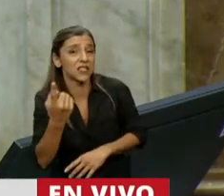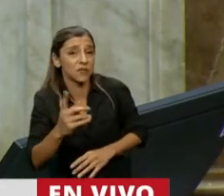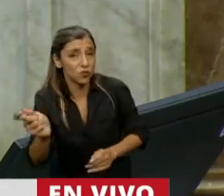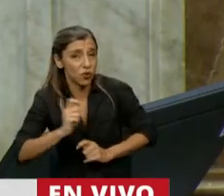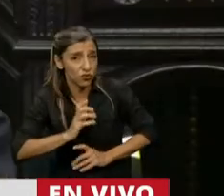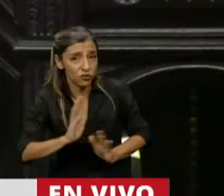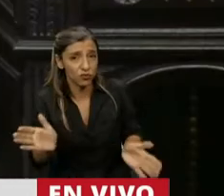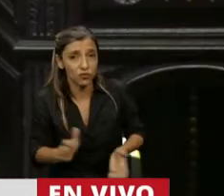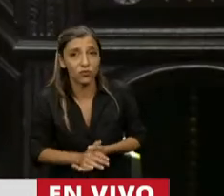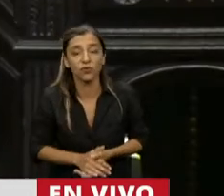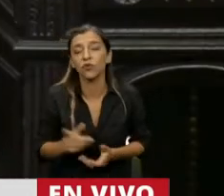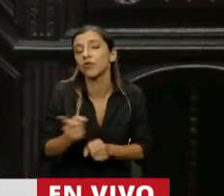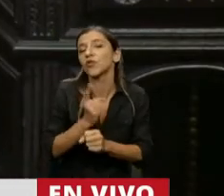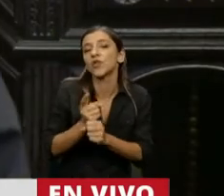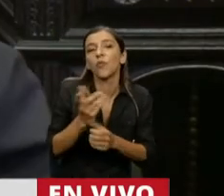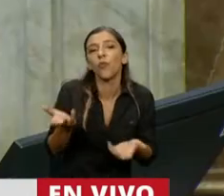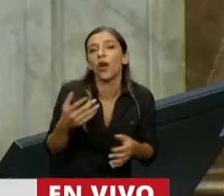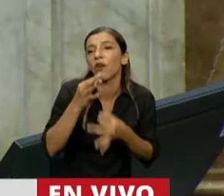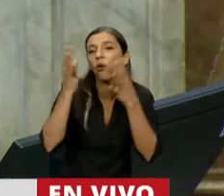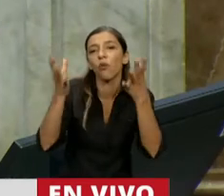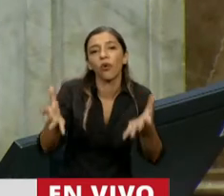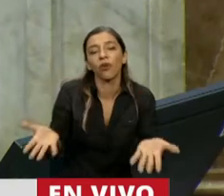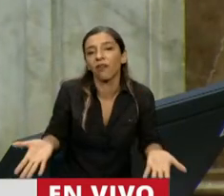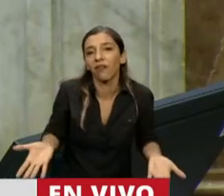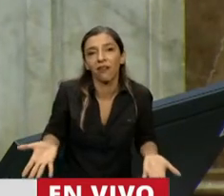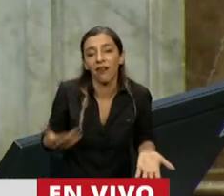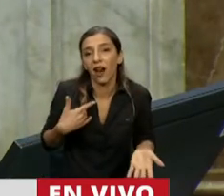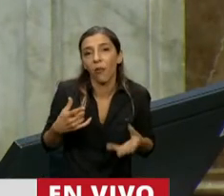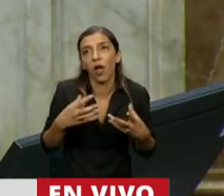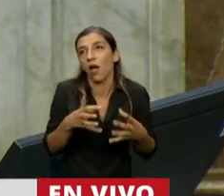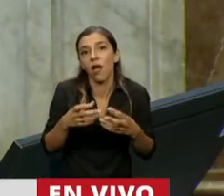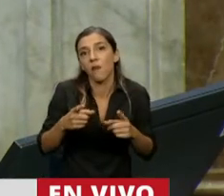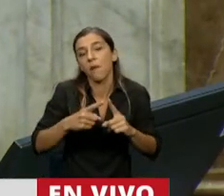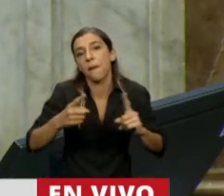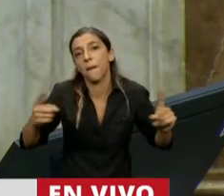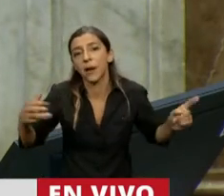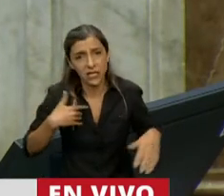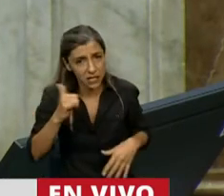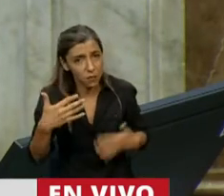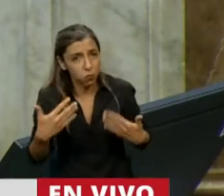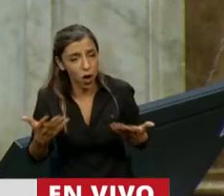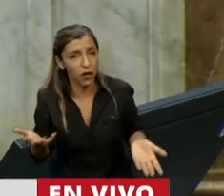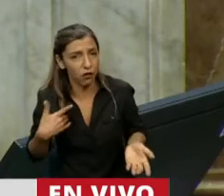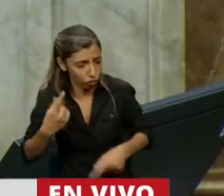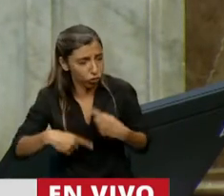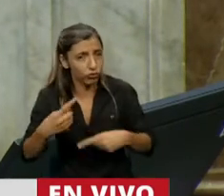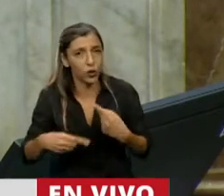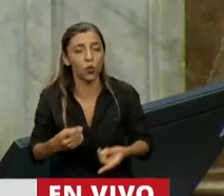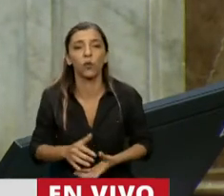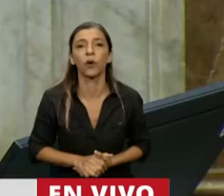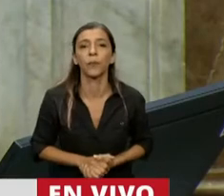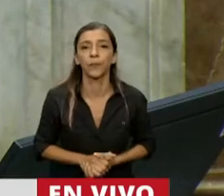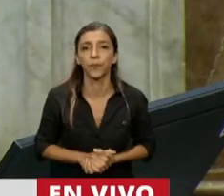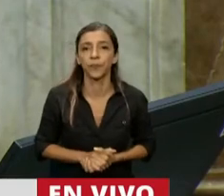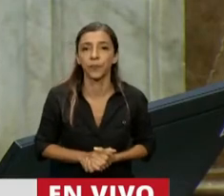minutos. No se puede tomar el tiempo que quiera, porque si no... Sí, se puede, se puede y lo estoy haciendo. Sigo con el argumento, señor presidente.